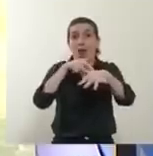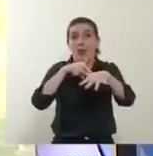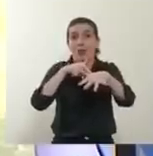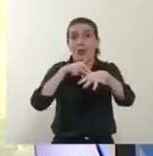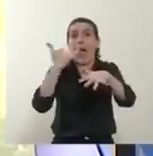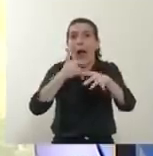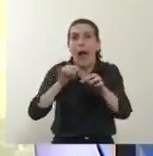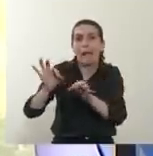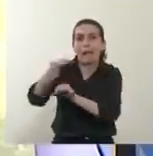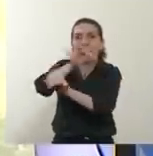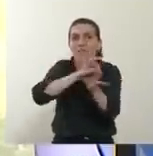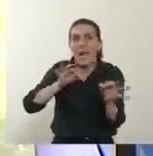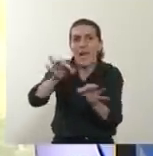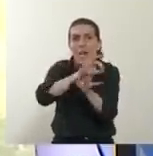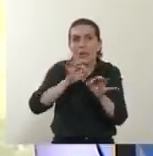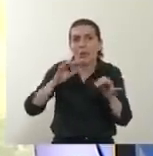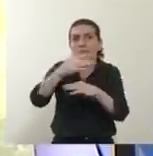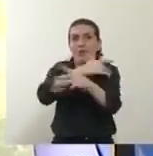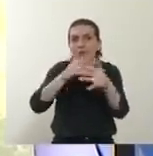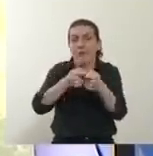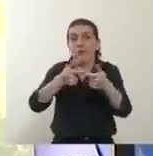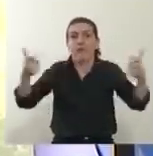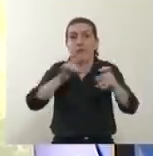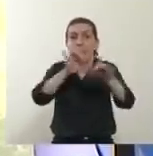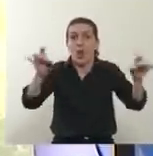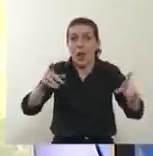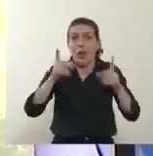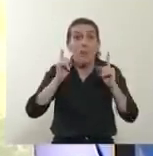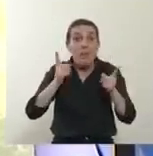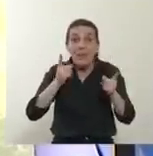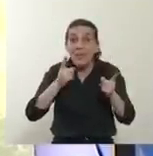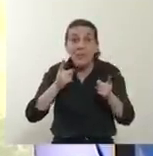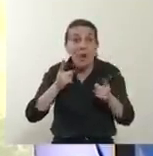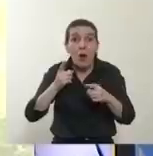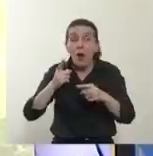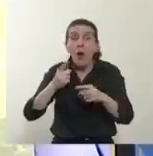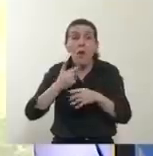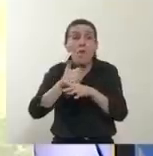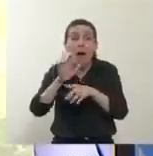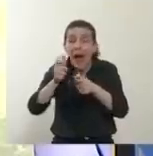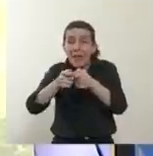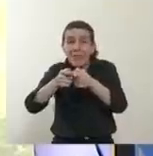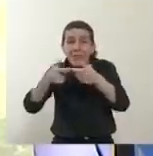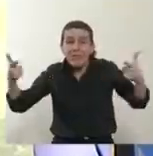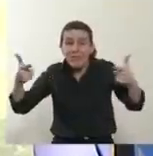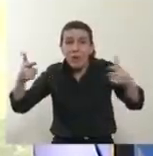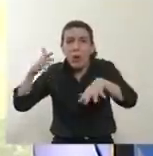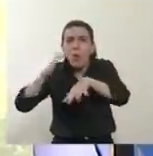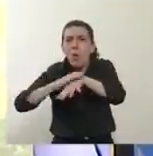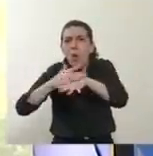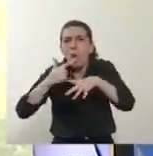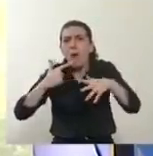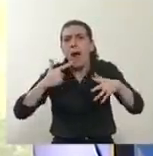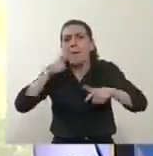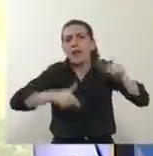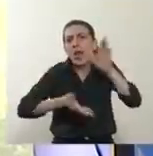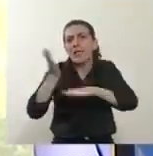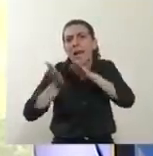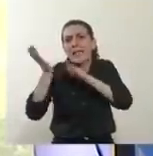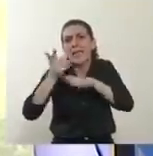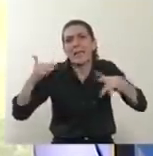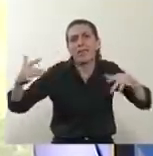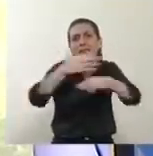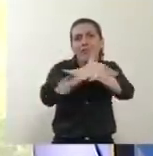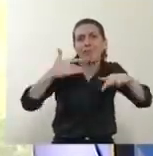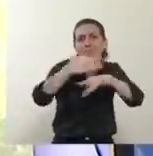La circulación se ha convertido en el mayor enemigo para poder superar esta